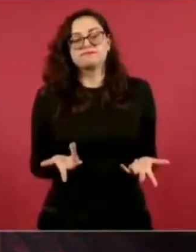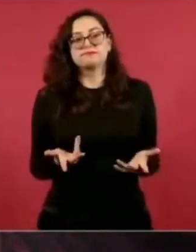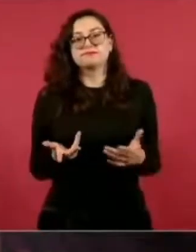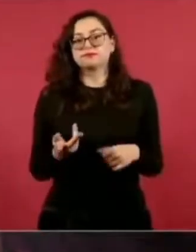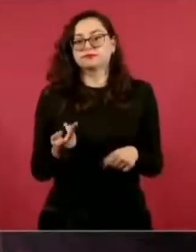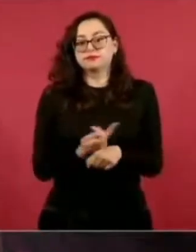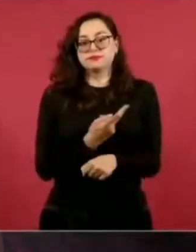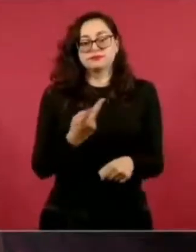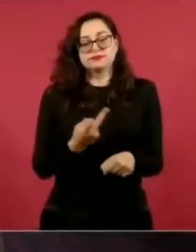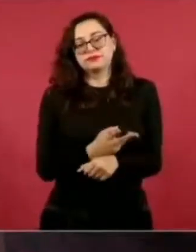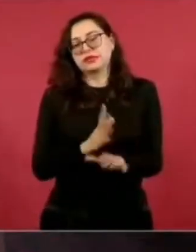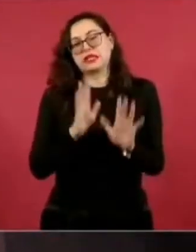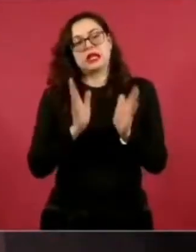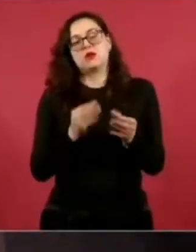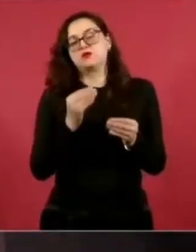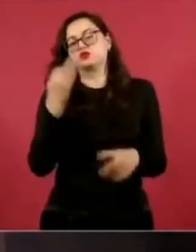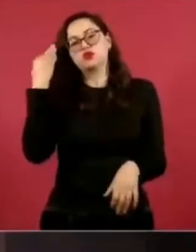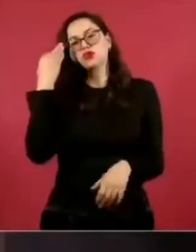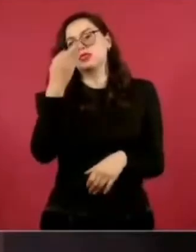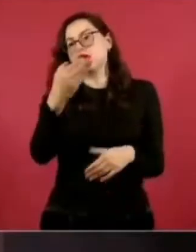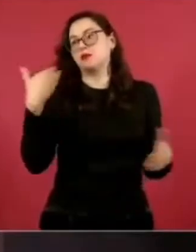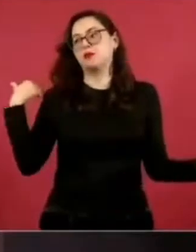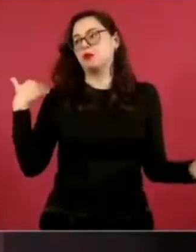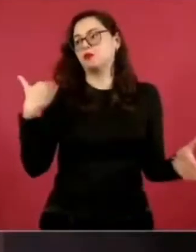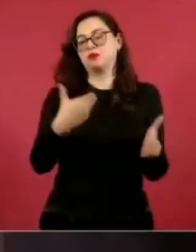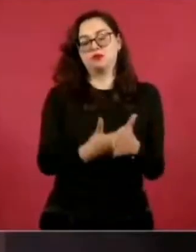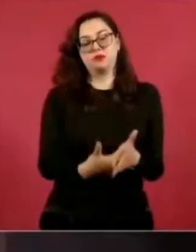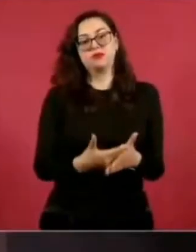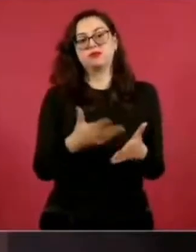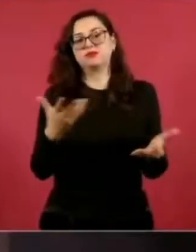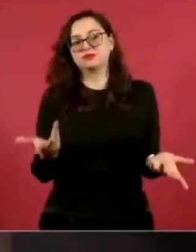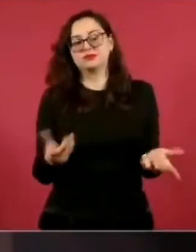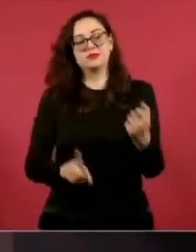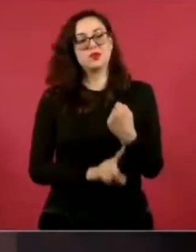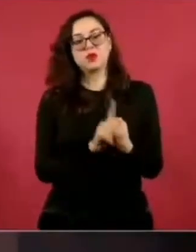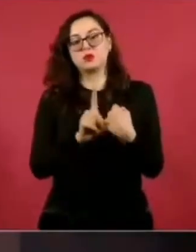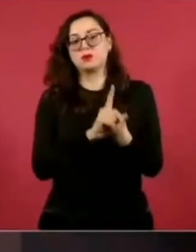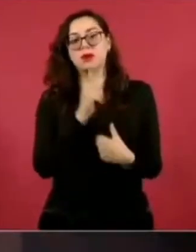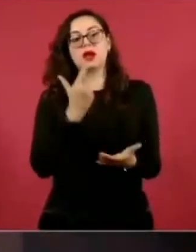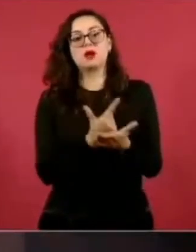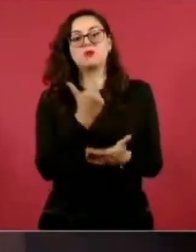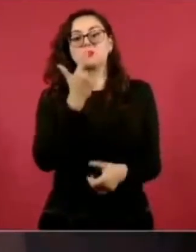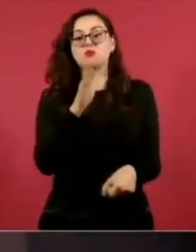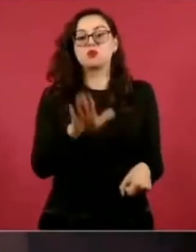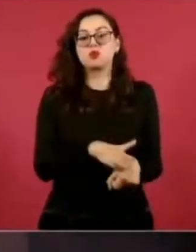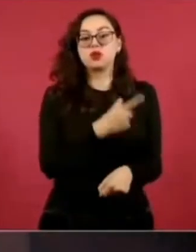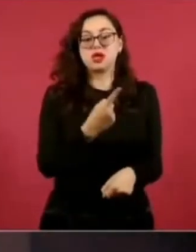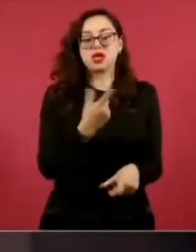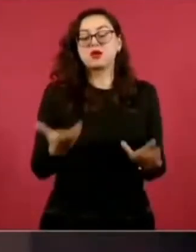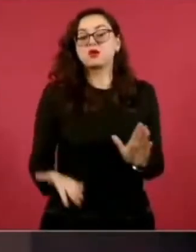estructural, de fondo, porque es un drenaje